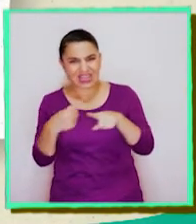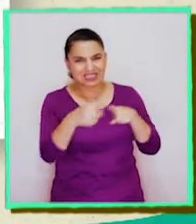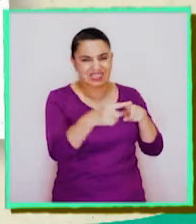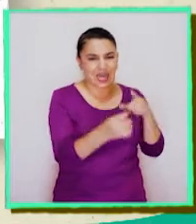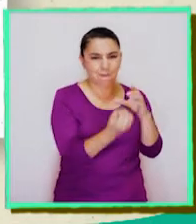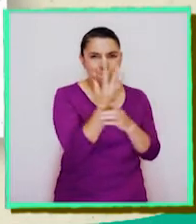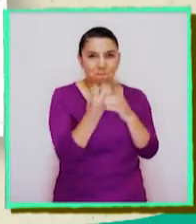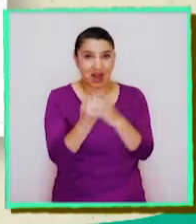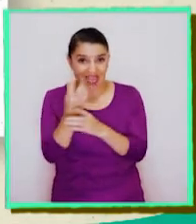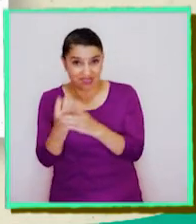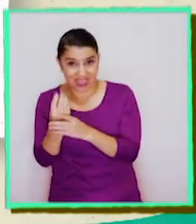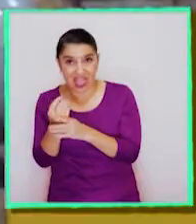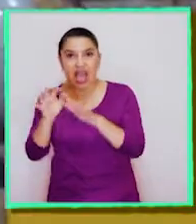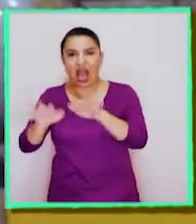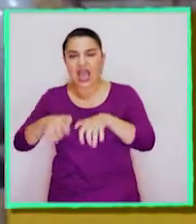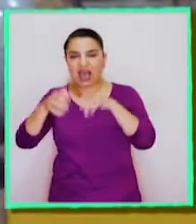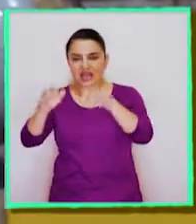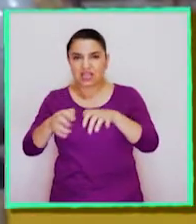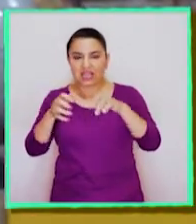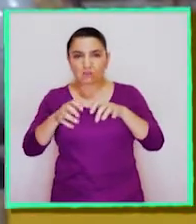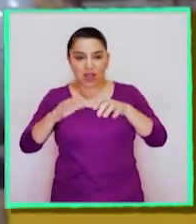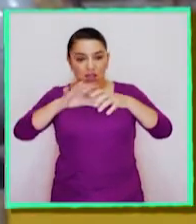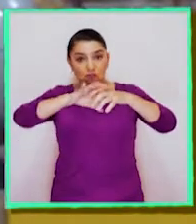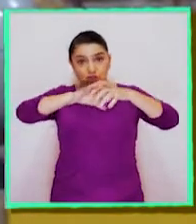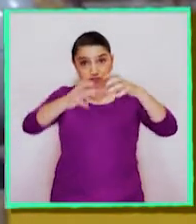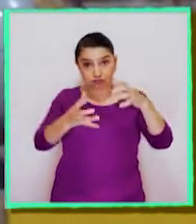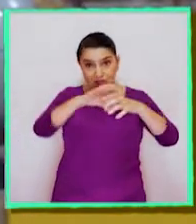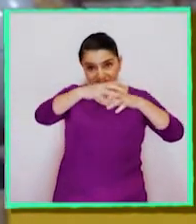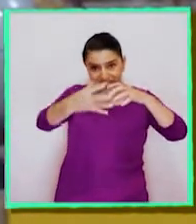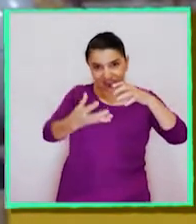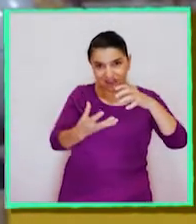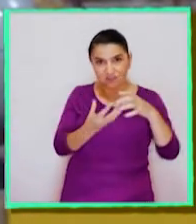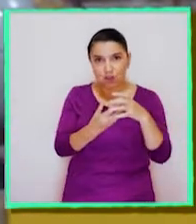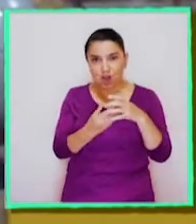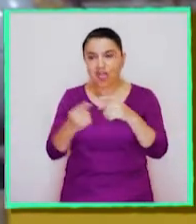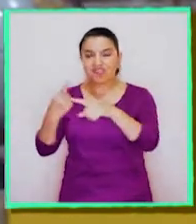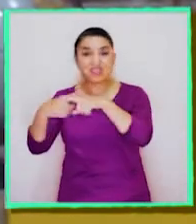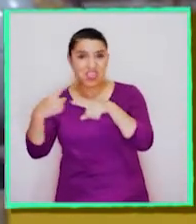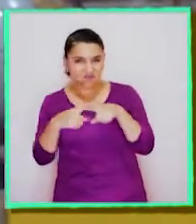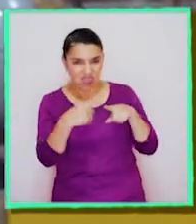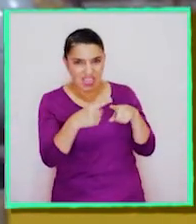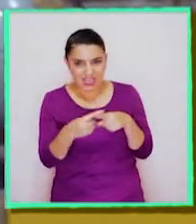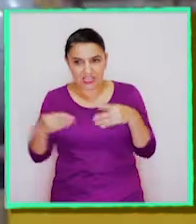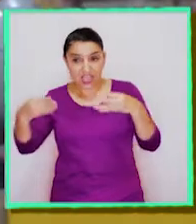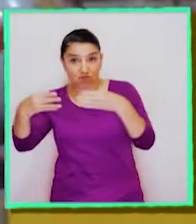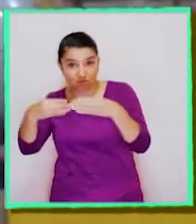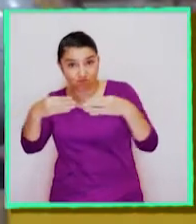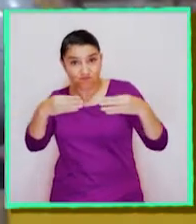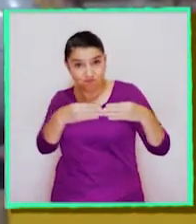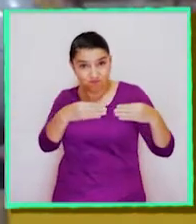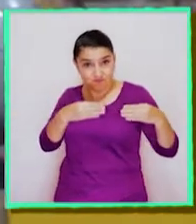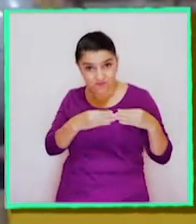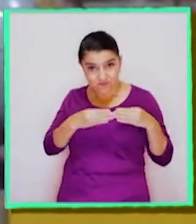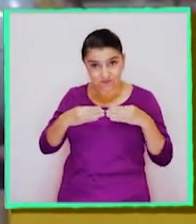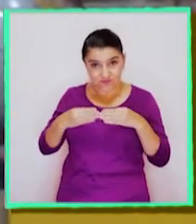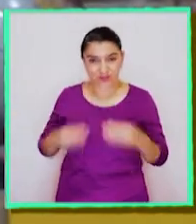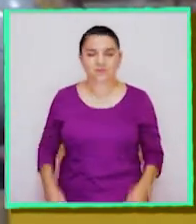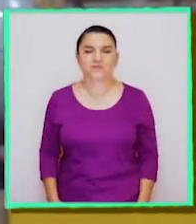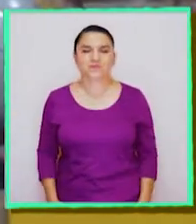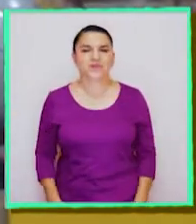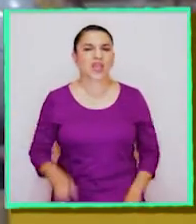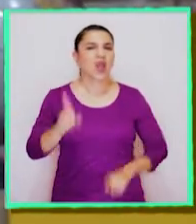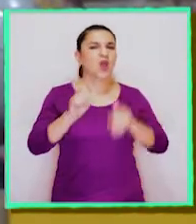de plantas y animales. La litósfera está dividida por una serie de secciones, conocidas como placas tectónicas. Entonces,